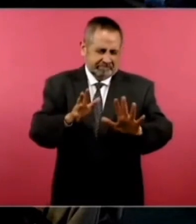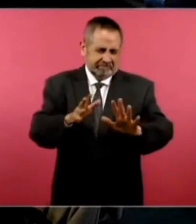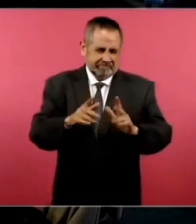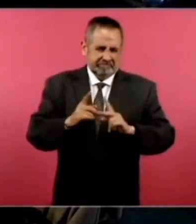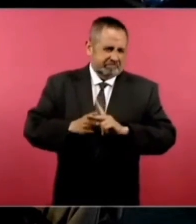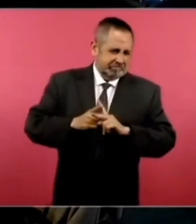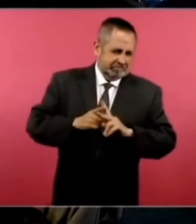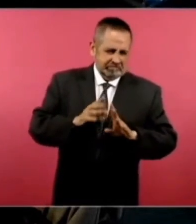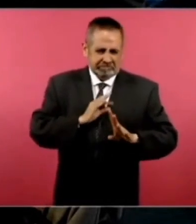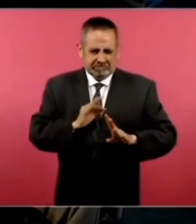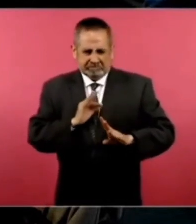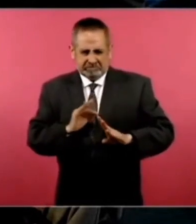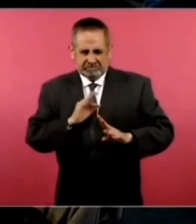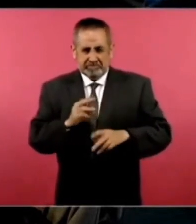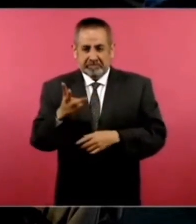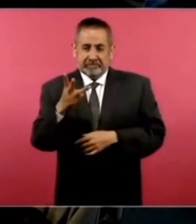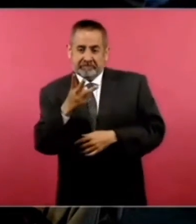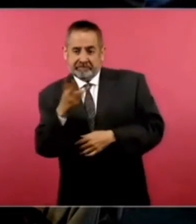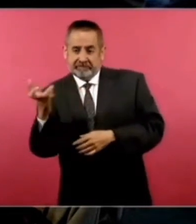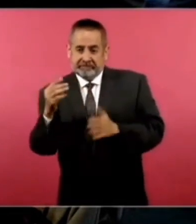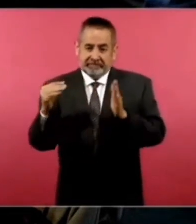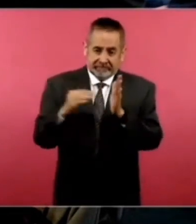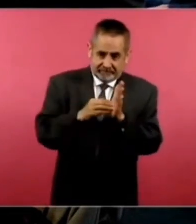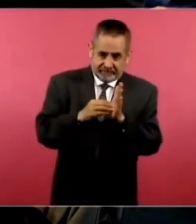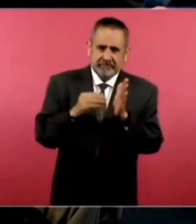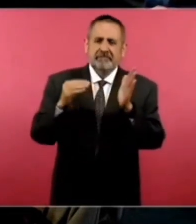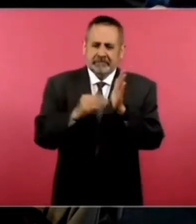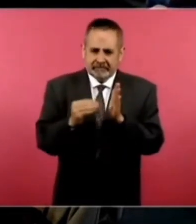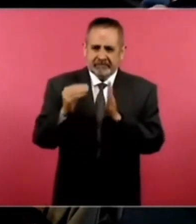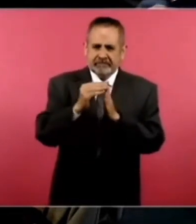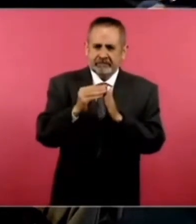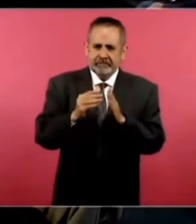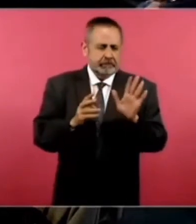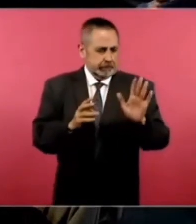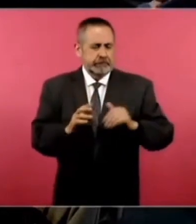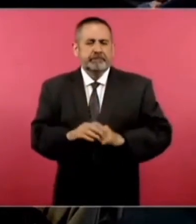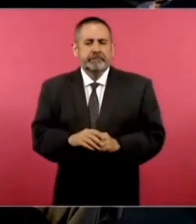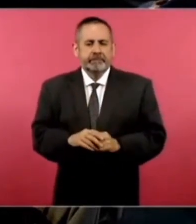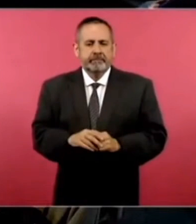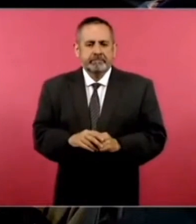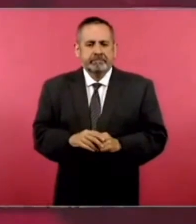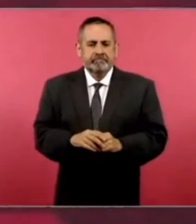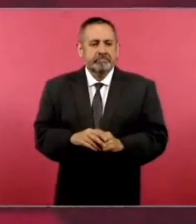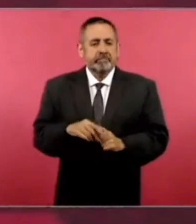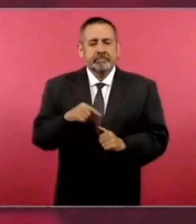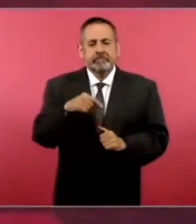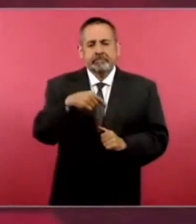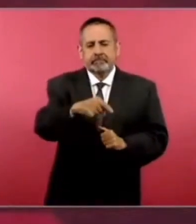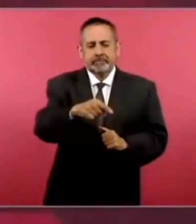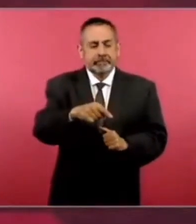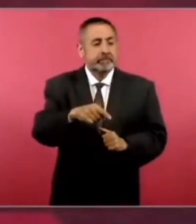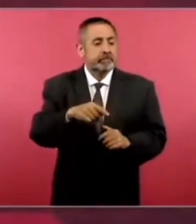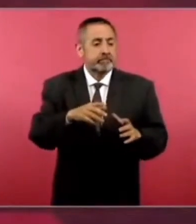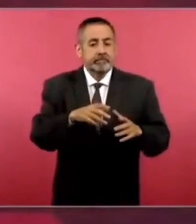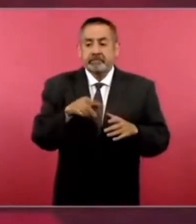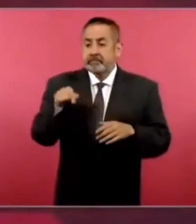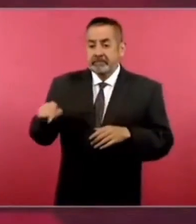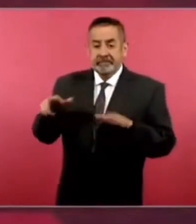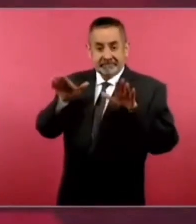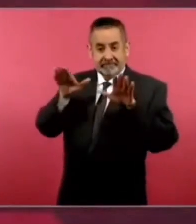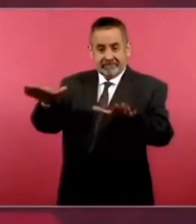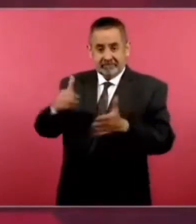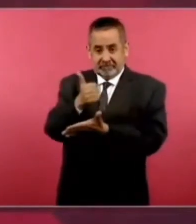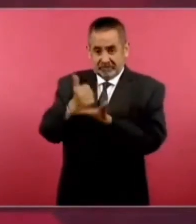Estimado, 300 mil millones. Iban a cerrar el actual